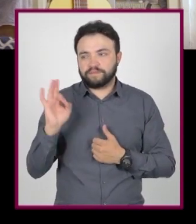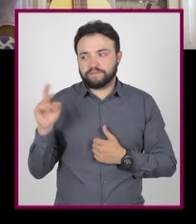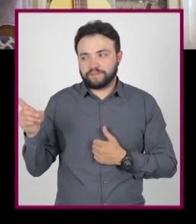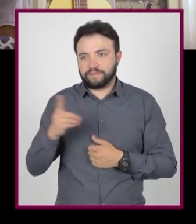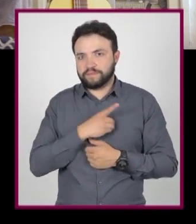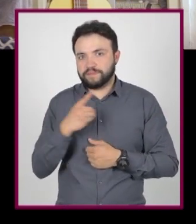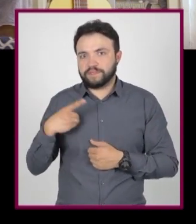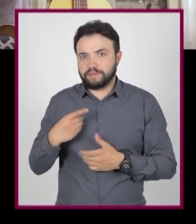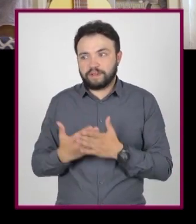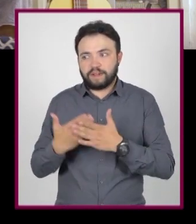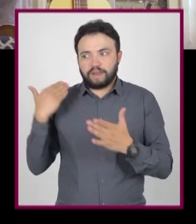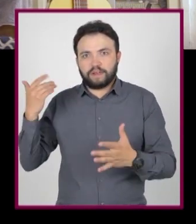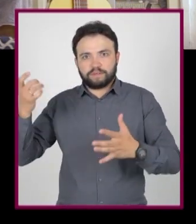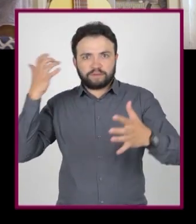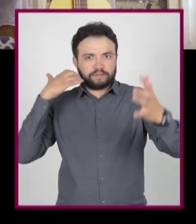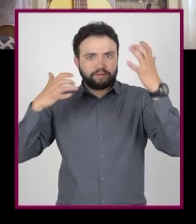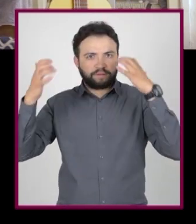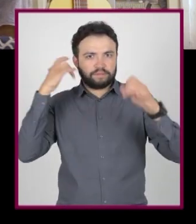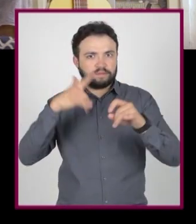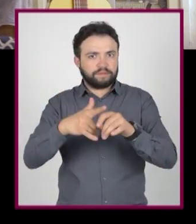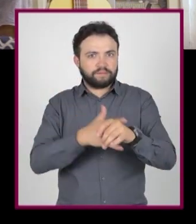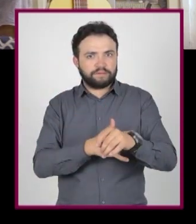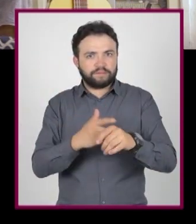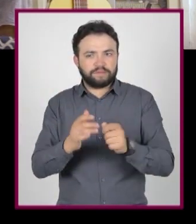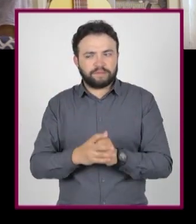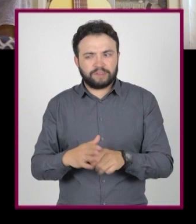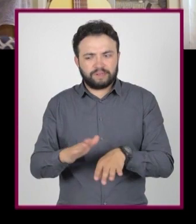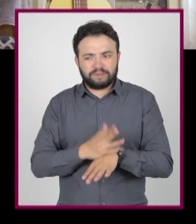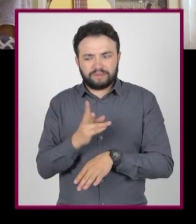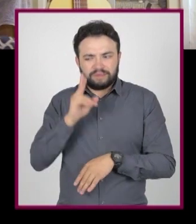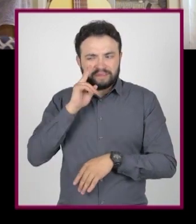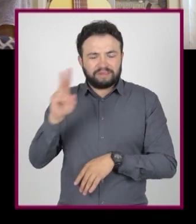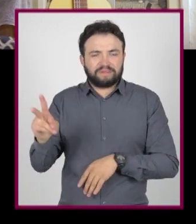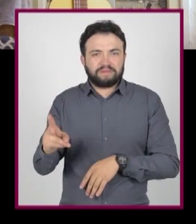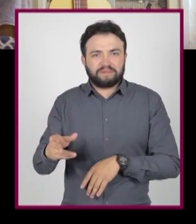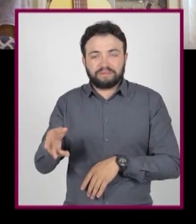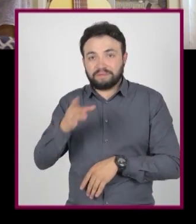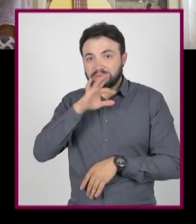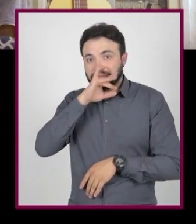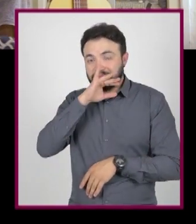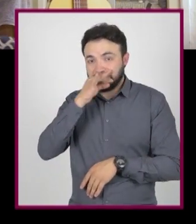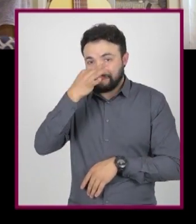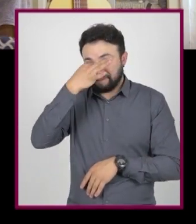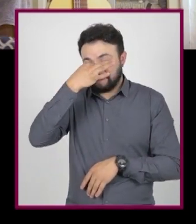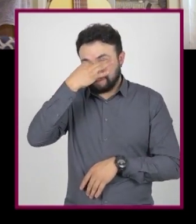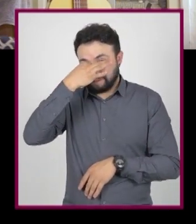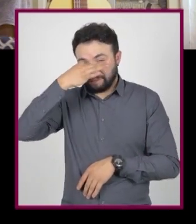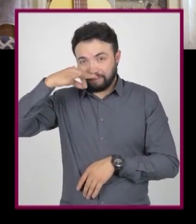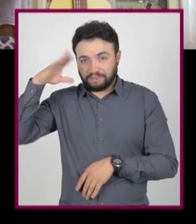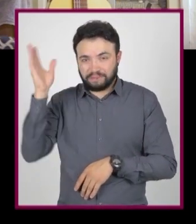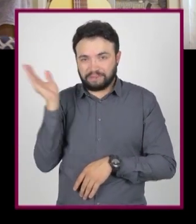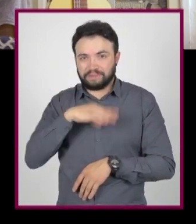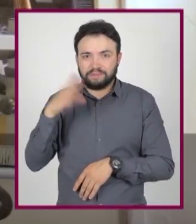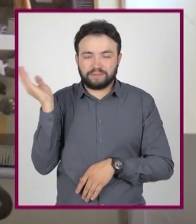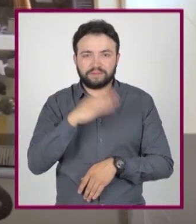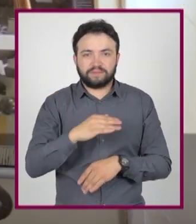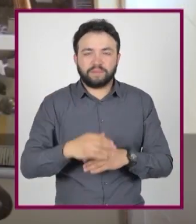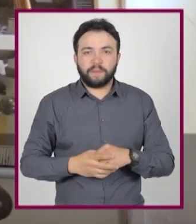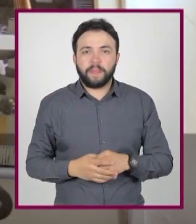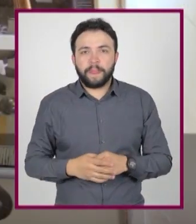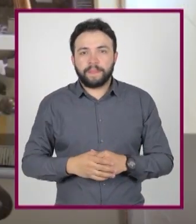Pues quizás don Goyo debió tomarse un baño antes de venir. Porque se ve bastante sucio y apestoso.